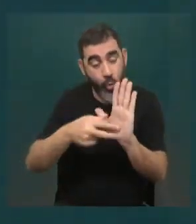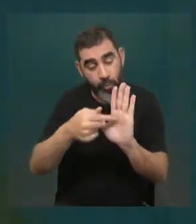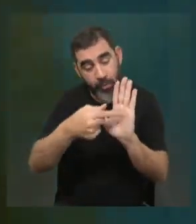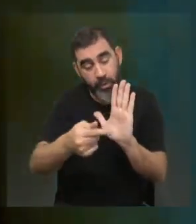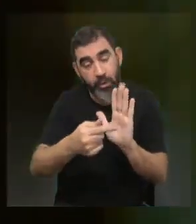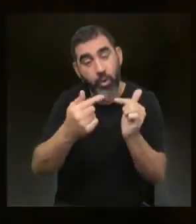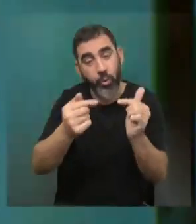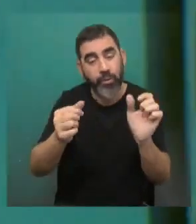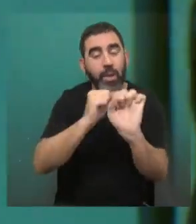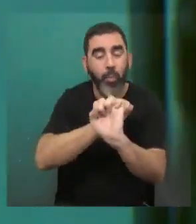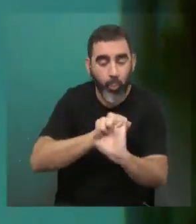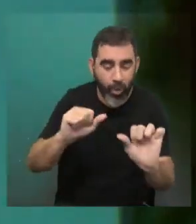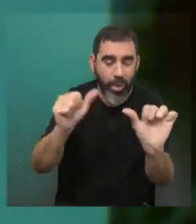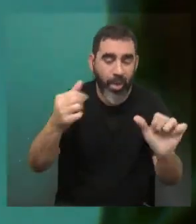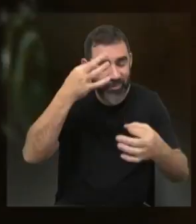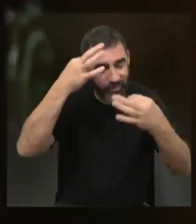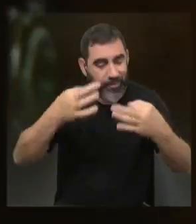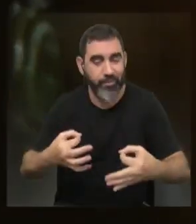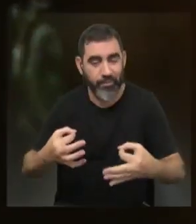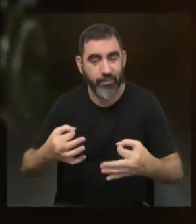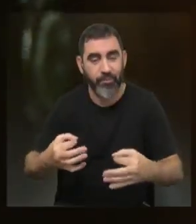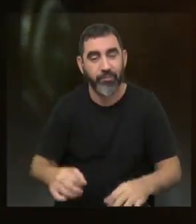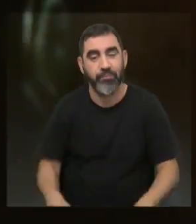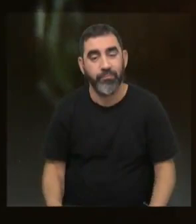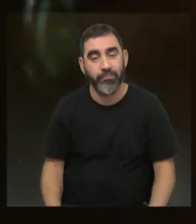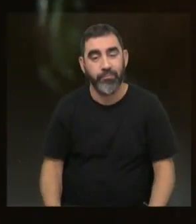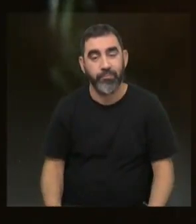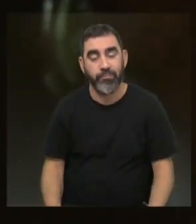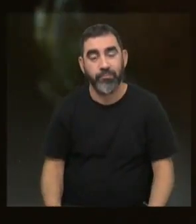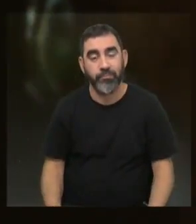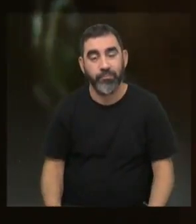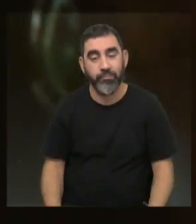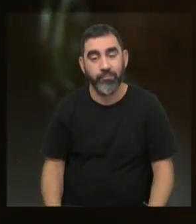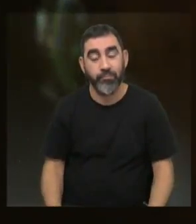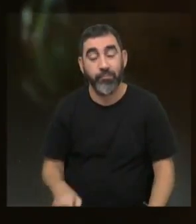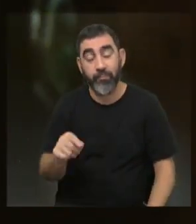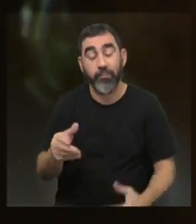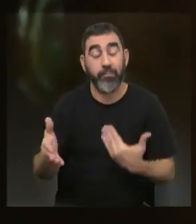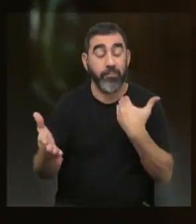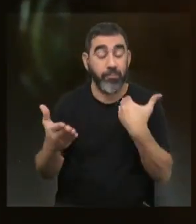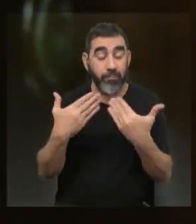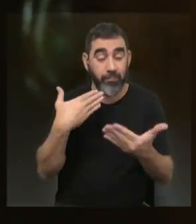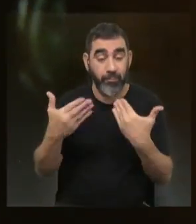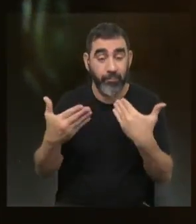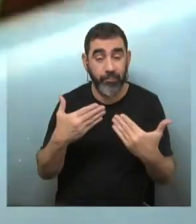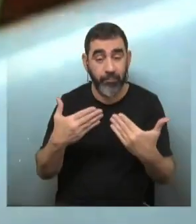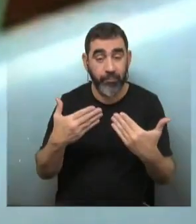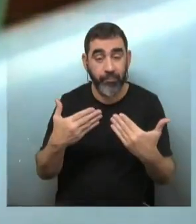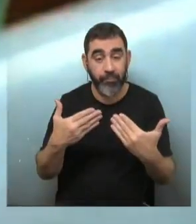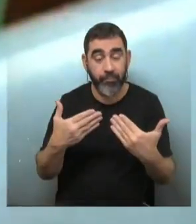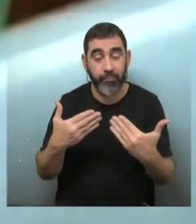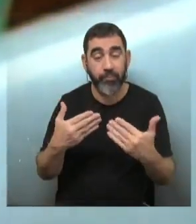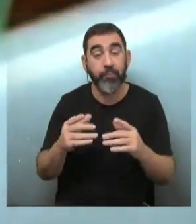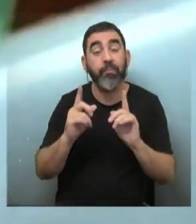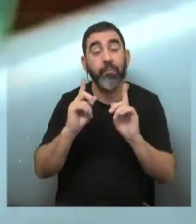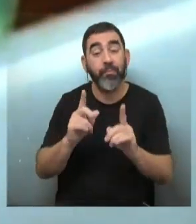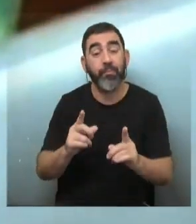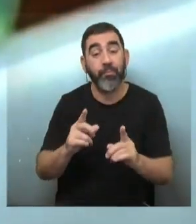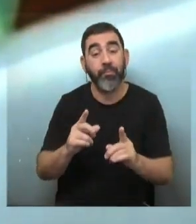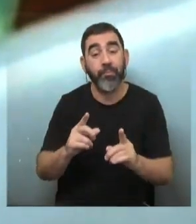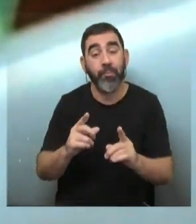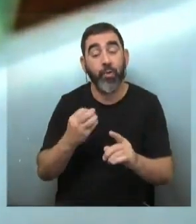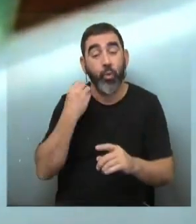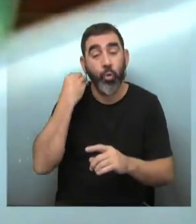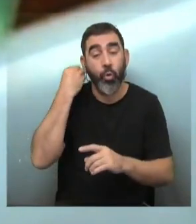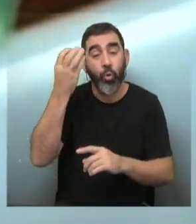cosas que podamos cumplir. Durante esta conversación, que se verá en distintos momentos de la semana, está transcurriendo el